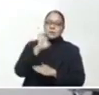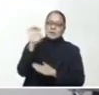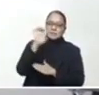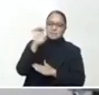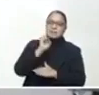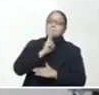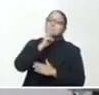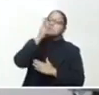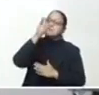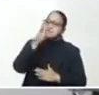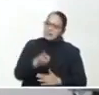verdadera emergencia.